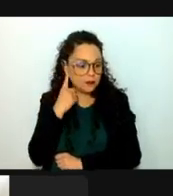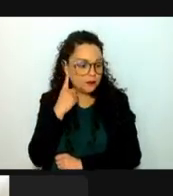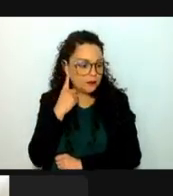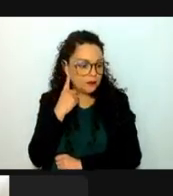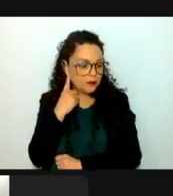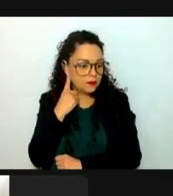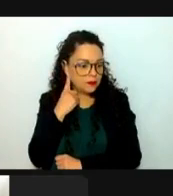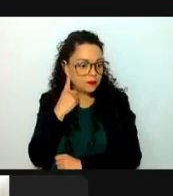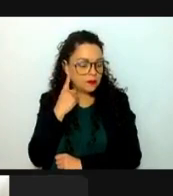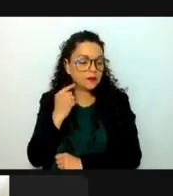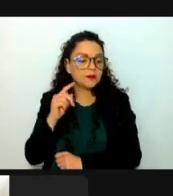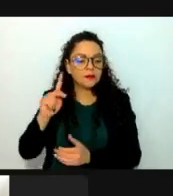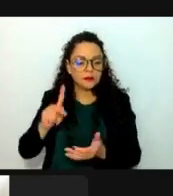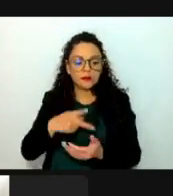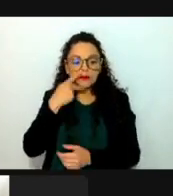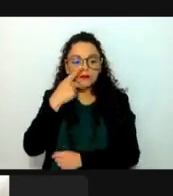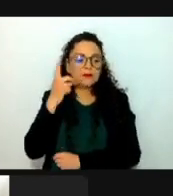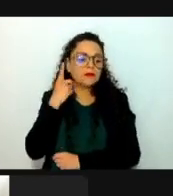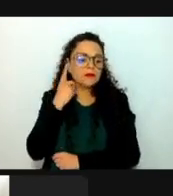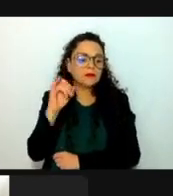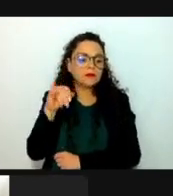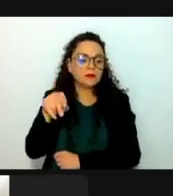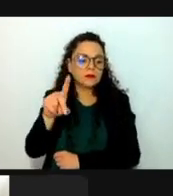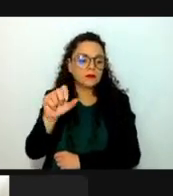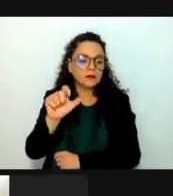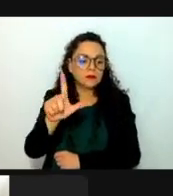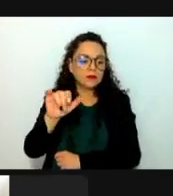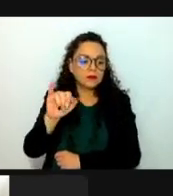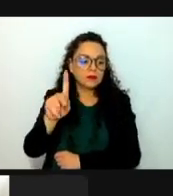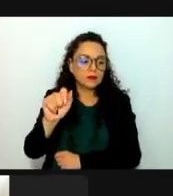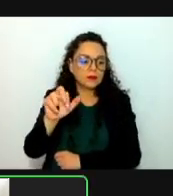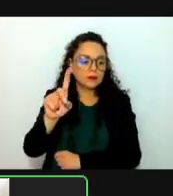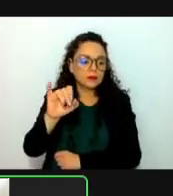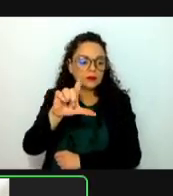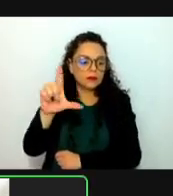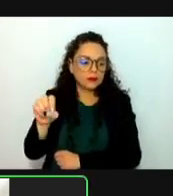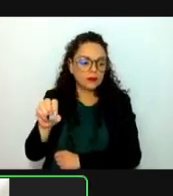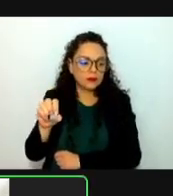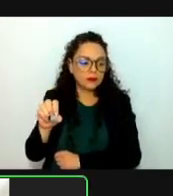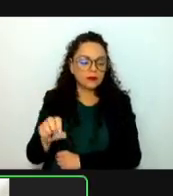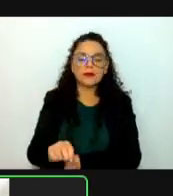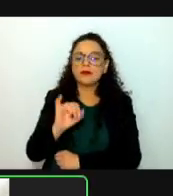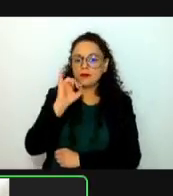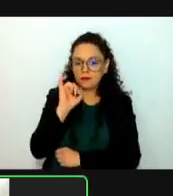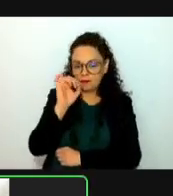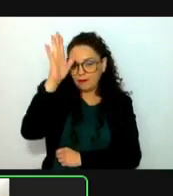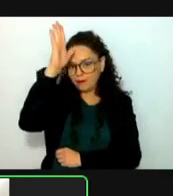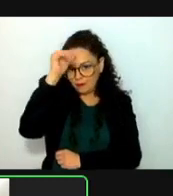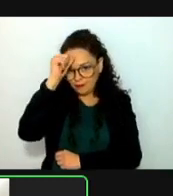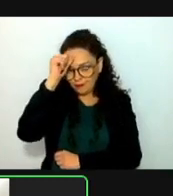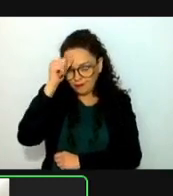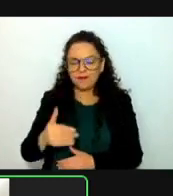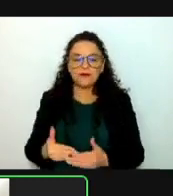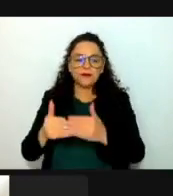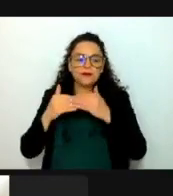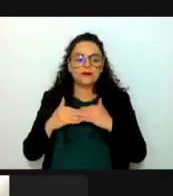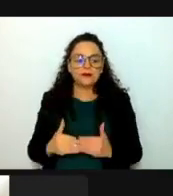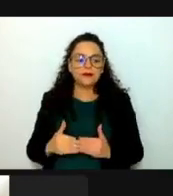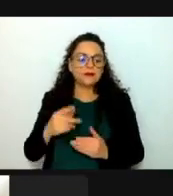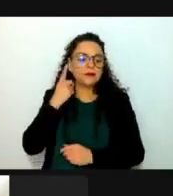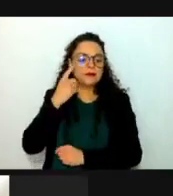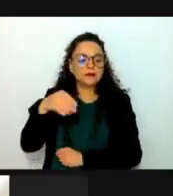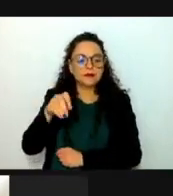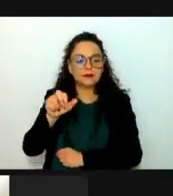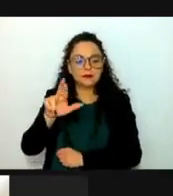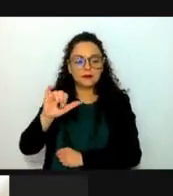Diputada Indalí Pardillo Cadena. Indalí Pardillo Cadena, a favor. Gracias, diputada. Diputada María Guadalupe